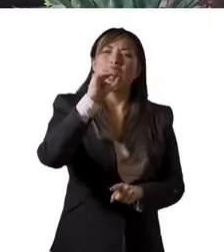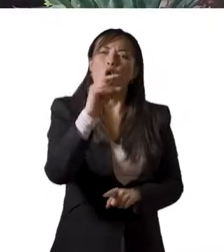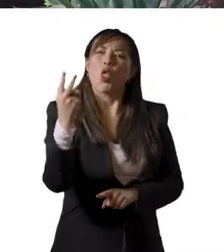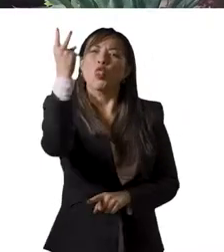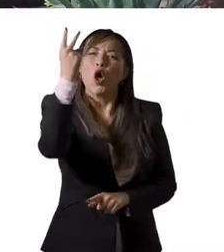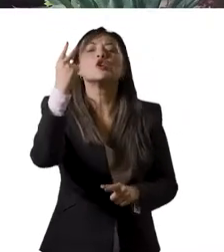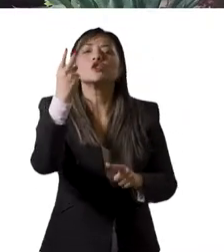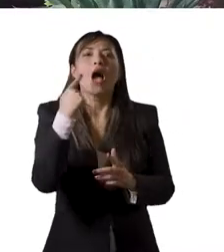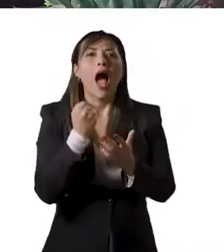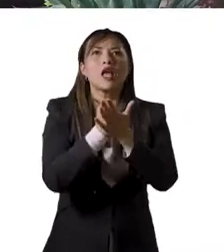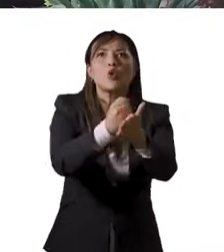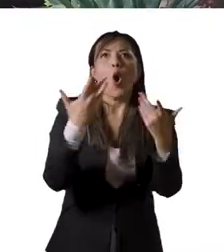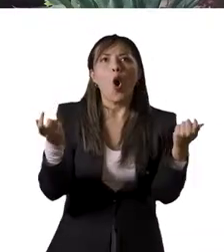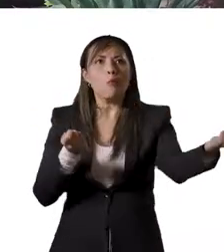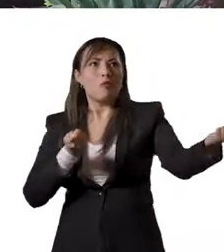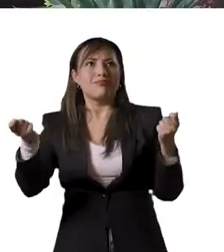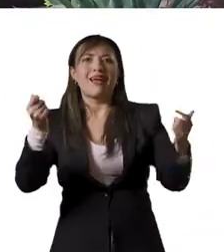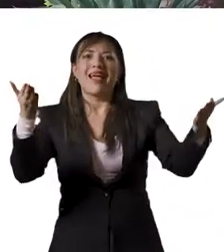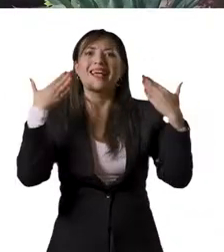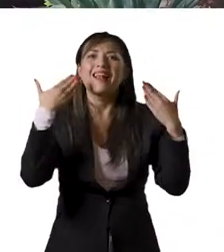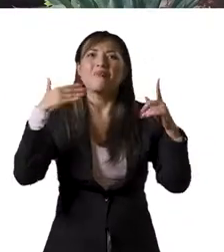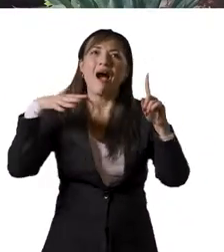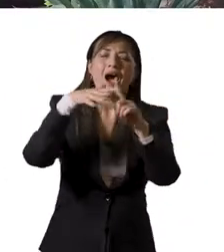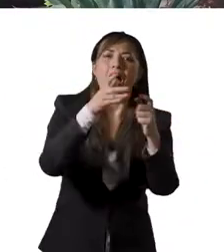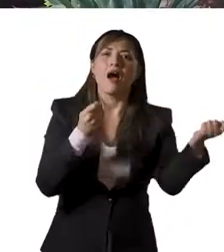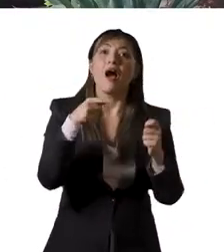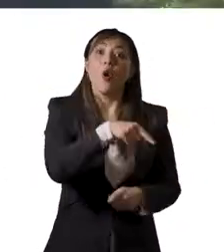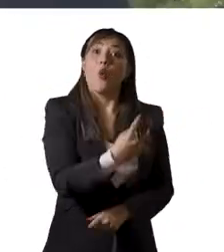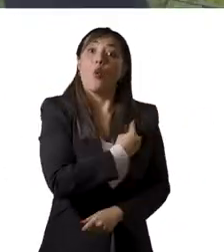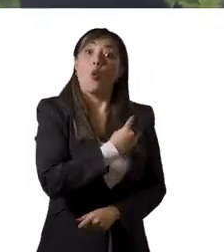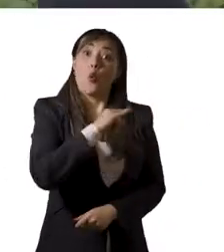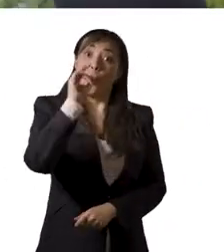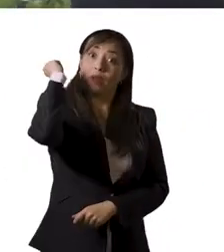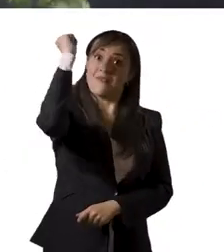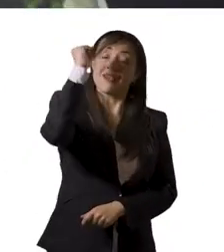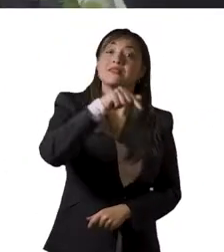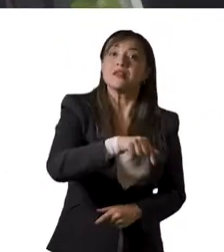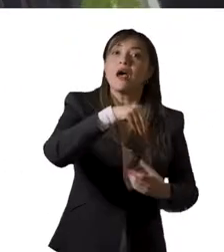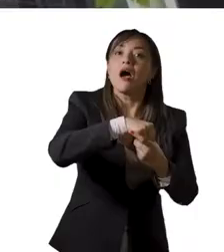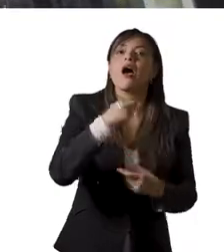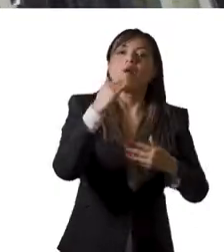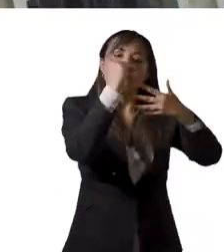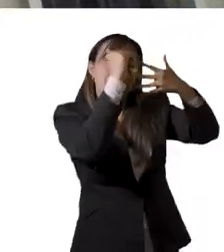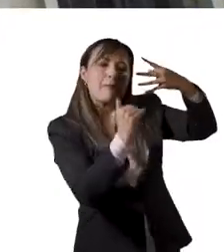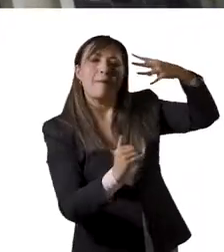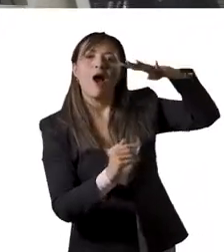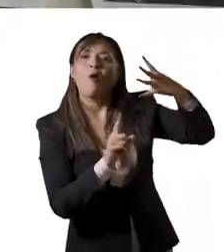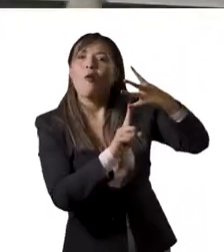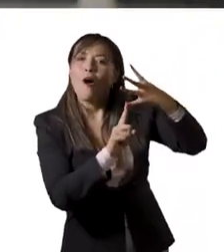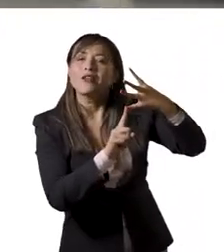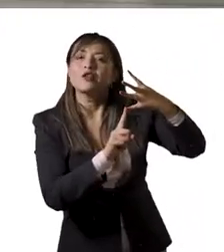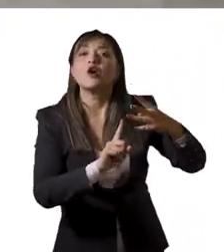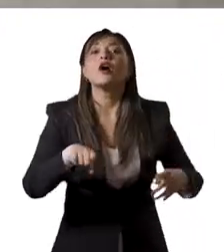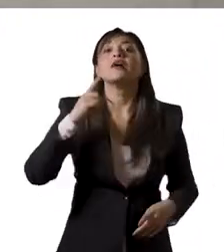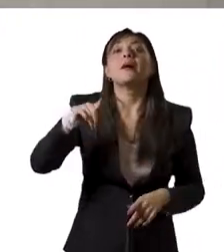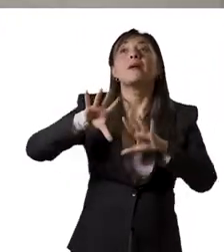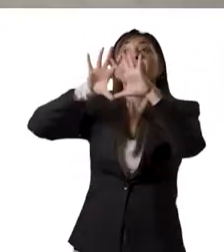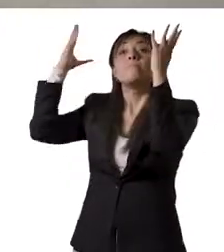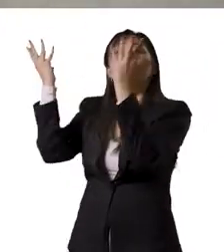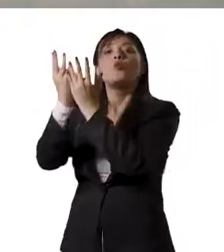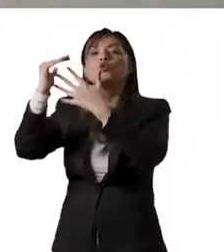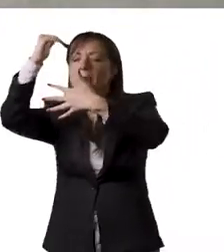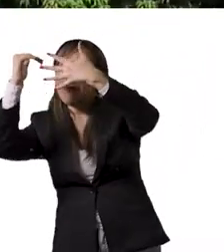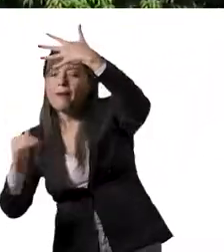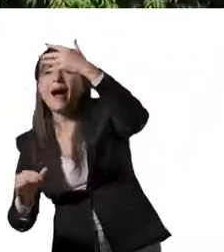y, por lo tanto, ayudar a combatir el cambio climático global, la UNAL ocupó el puesto 4 del país y 55